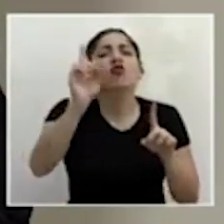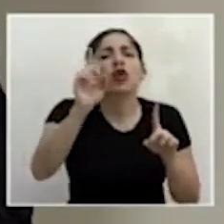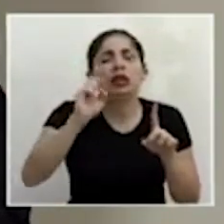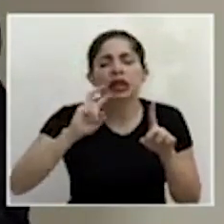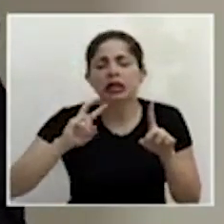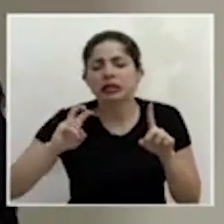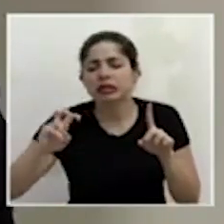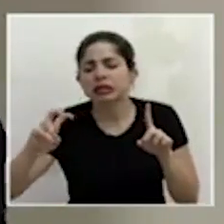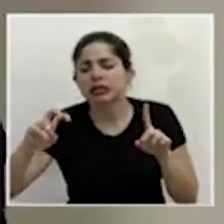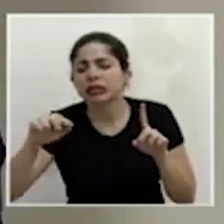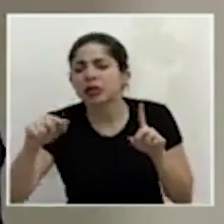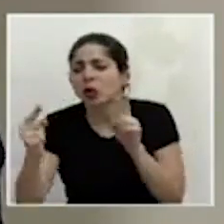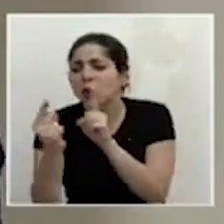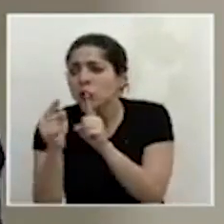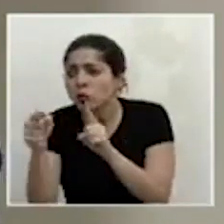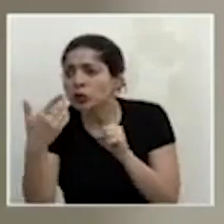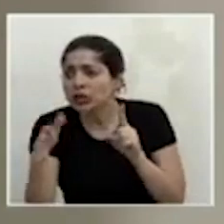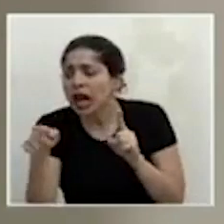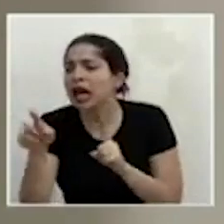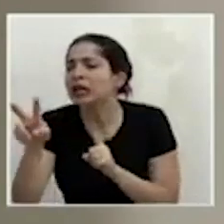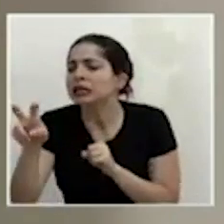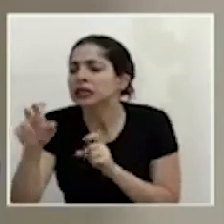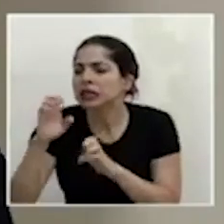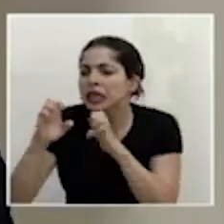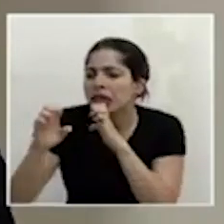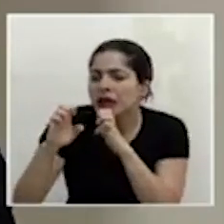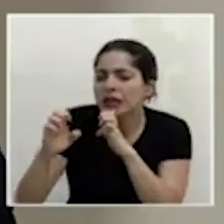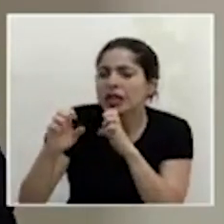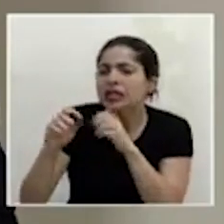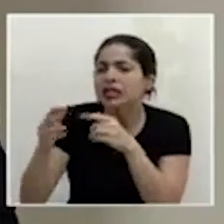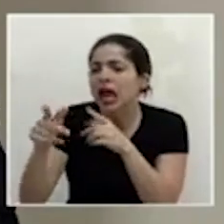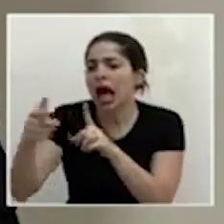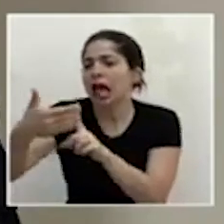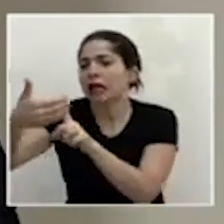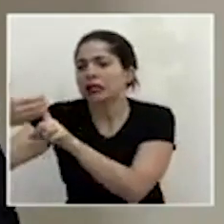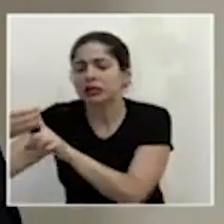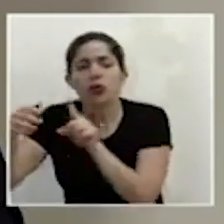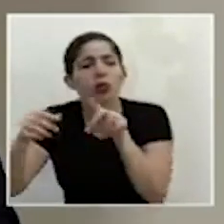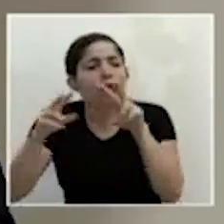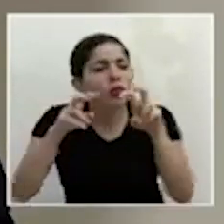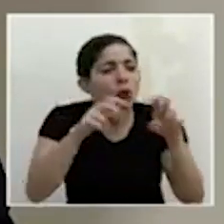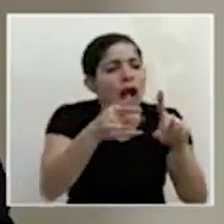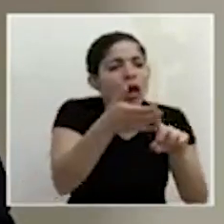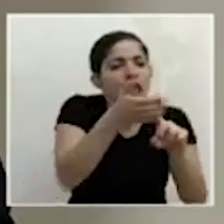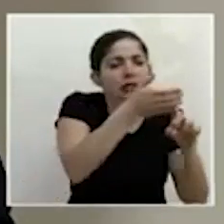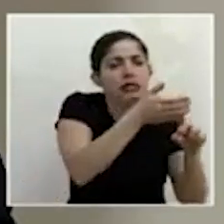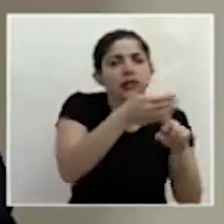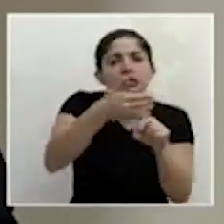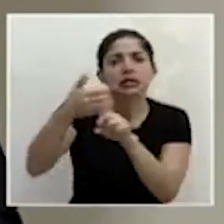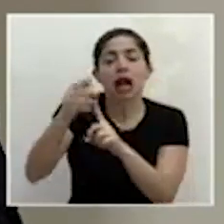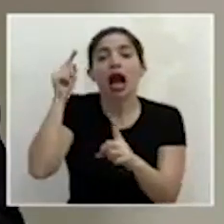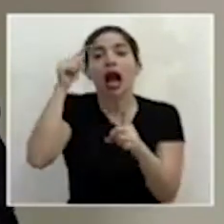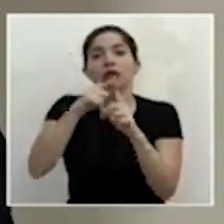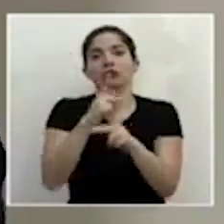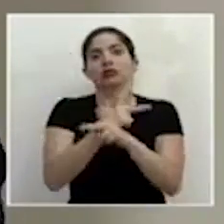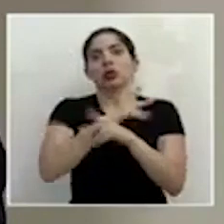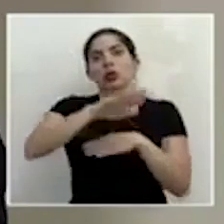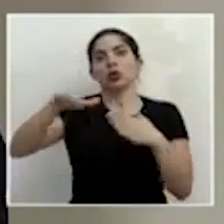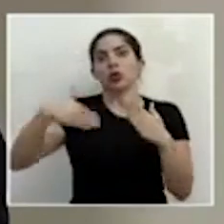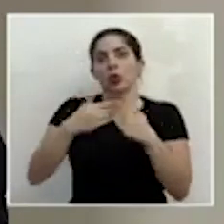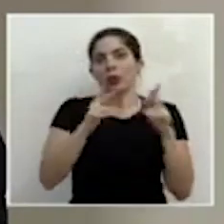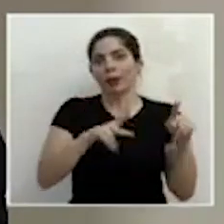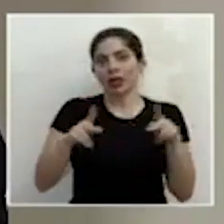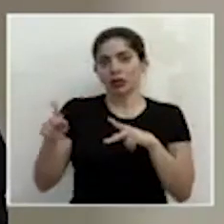barrido para encontrar los contactos cercanos y aislarlos para proteger al resto de la población. Eso ha sido